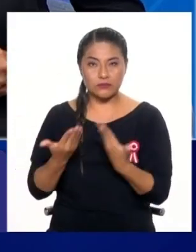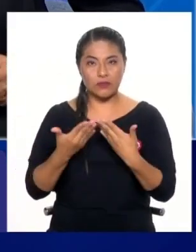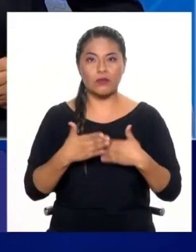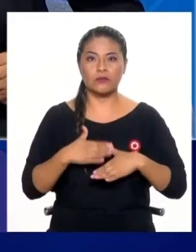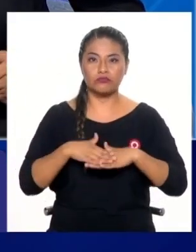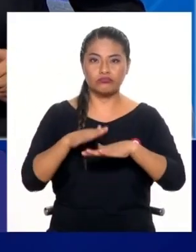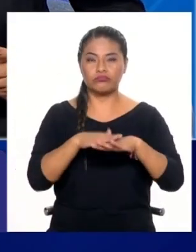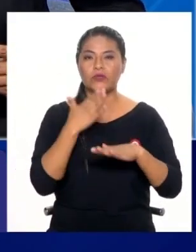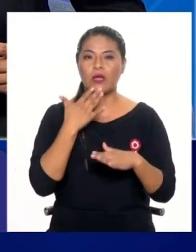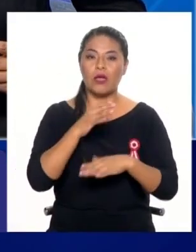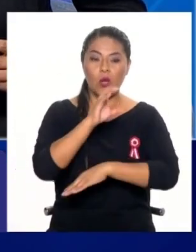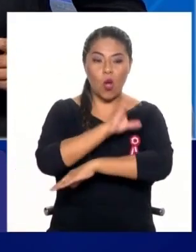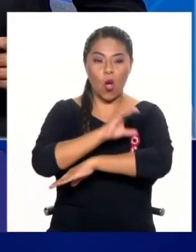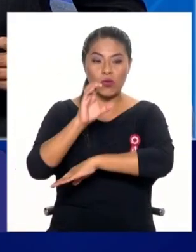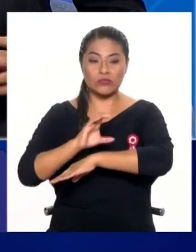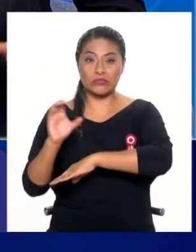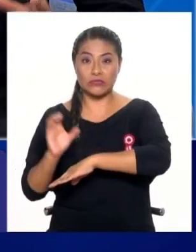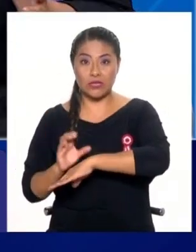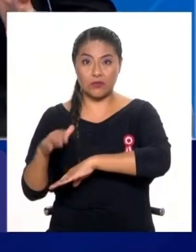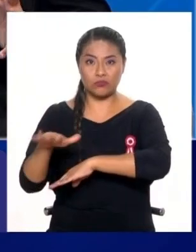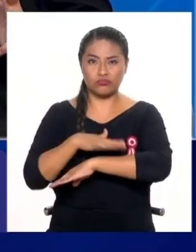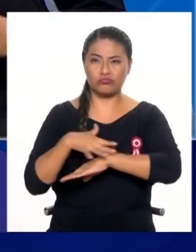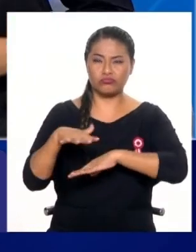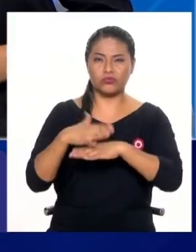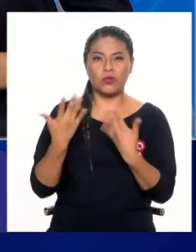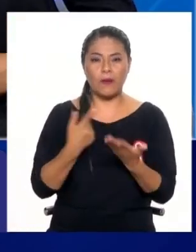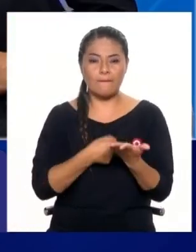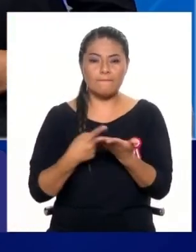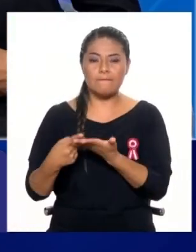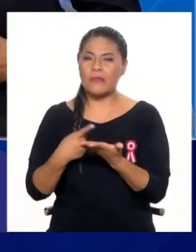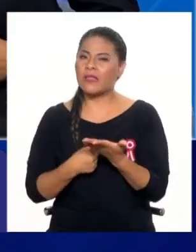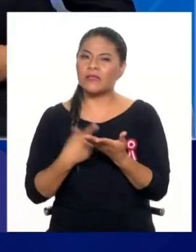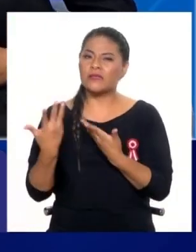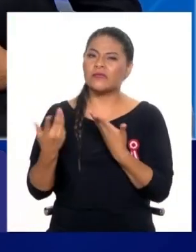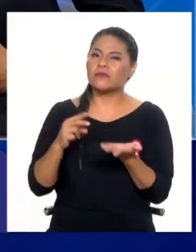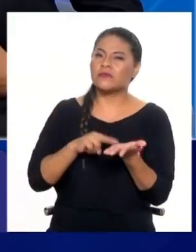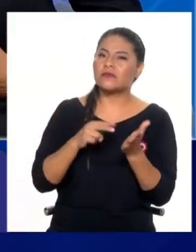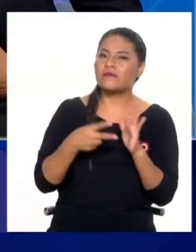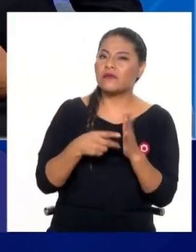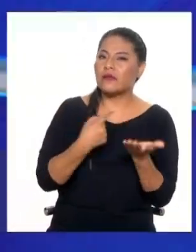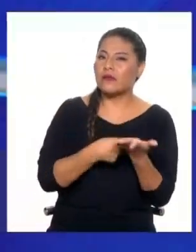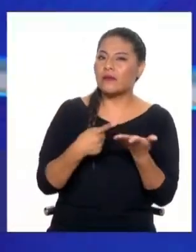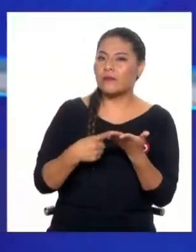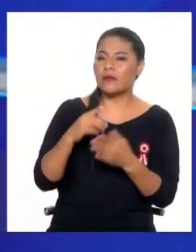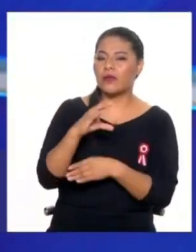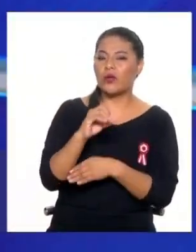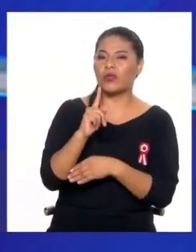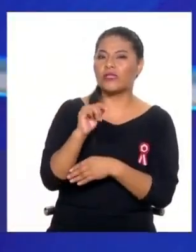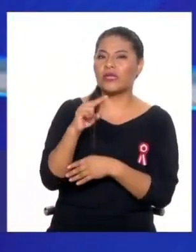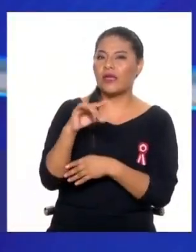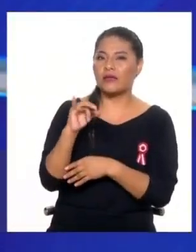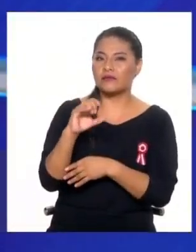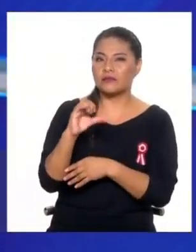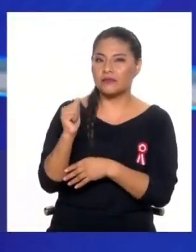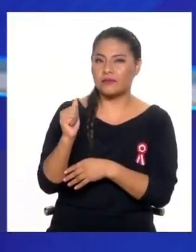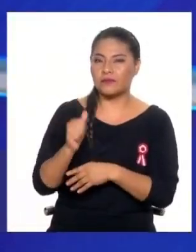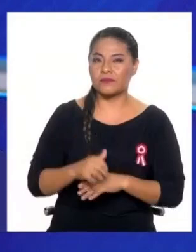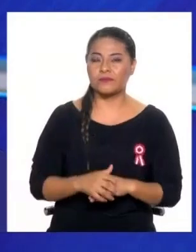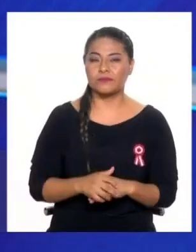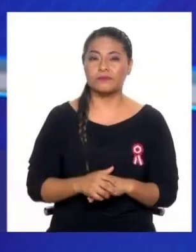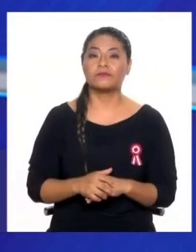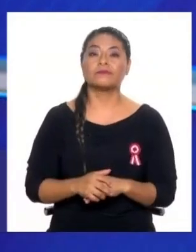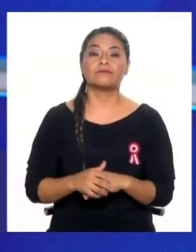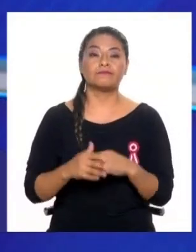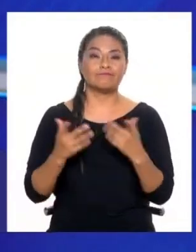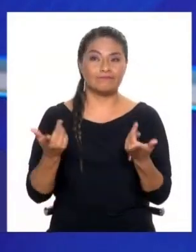al Niño Costero Oeste Global y hablan de planes de contingencia. ¿Qué es un plan de contingencia? Bueno, un plan de contingencia es cuando uno